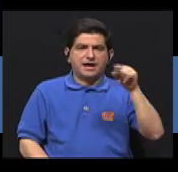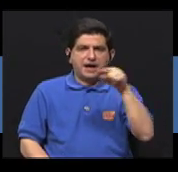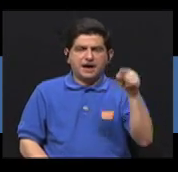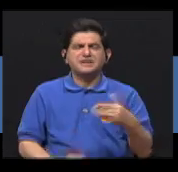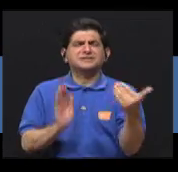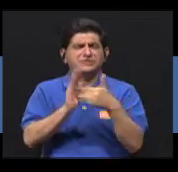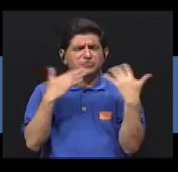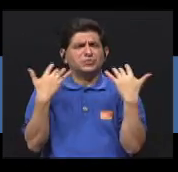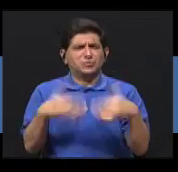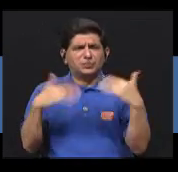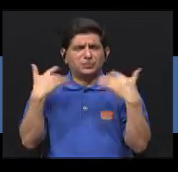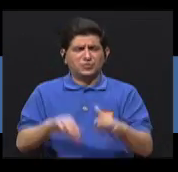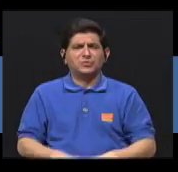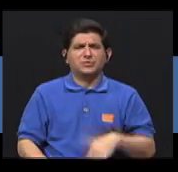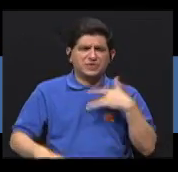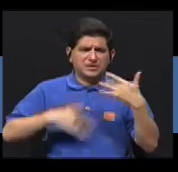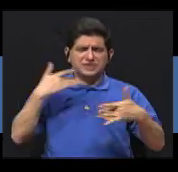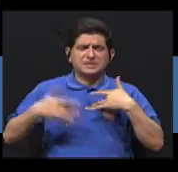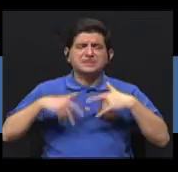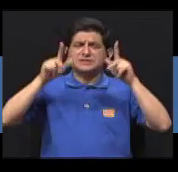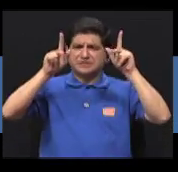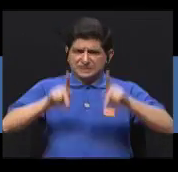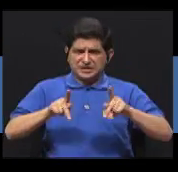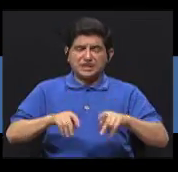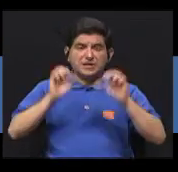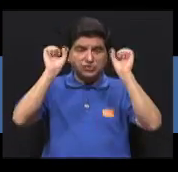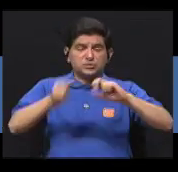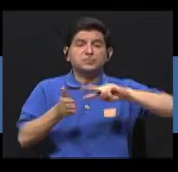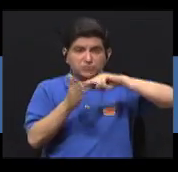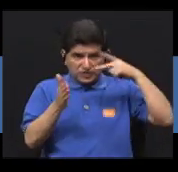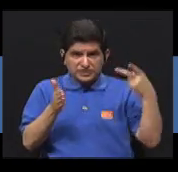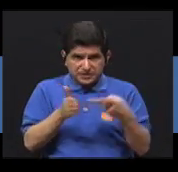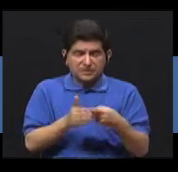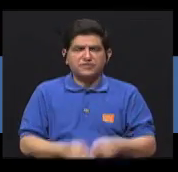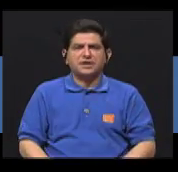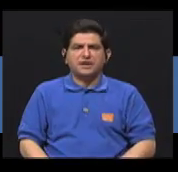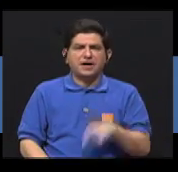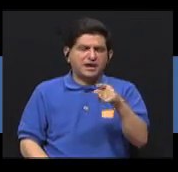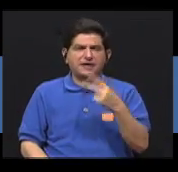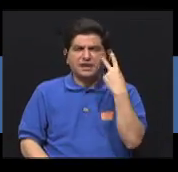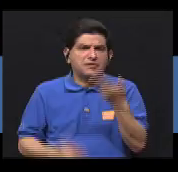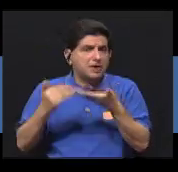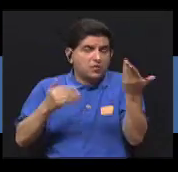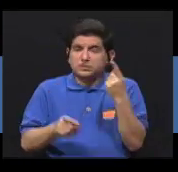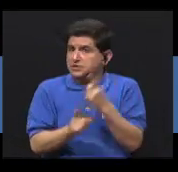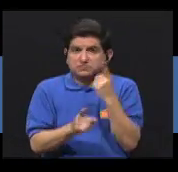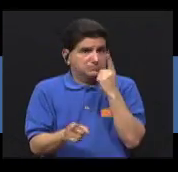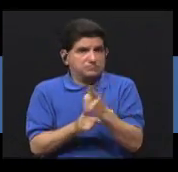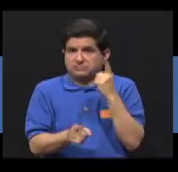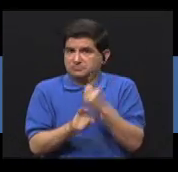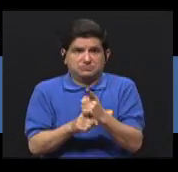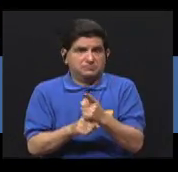Alzheimer altera considerablemente los sentidos de la persona y puede provocar alucinaciones.